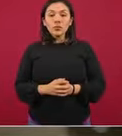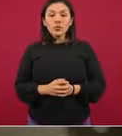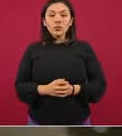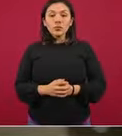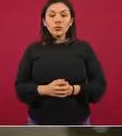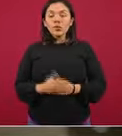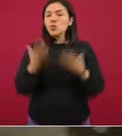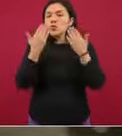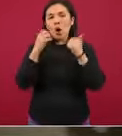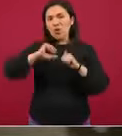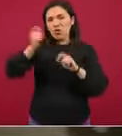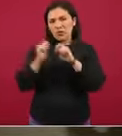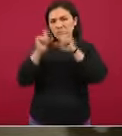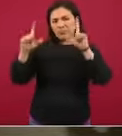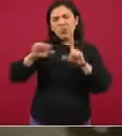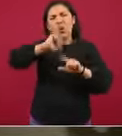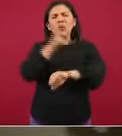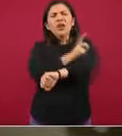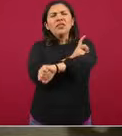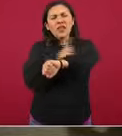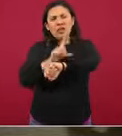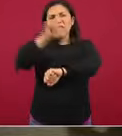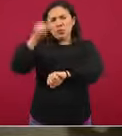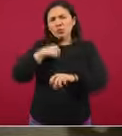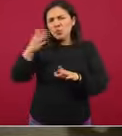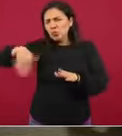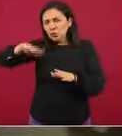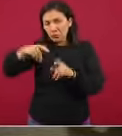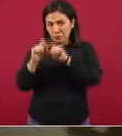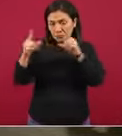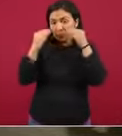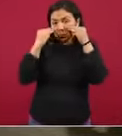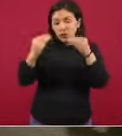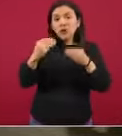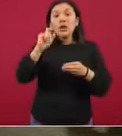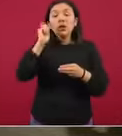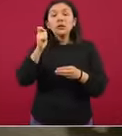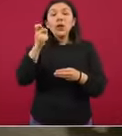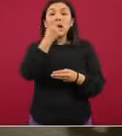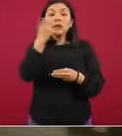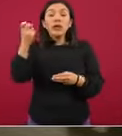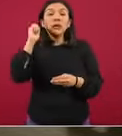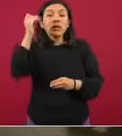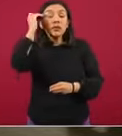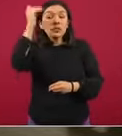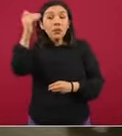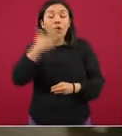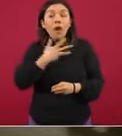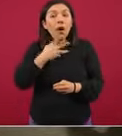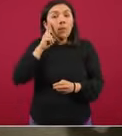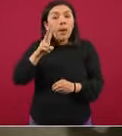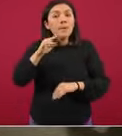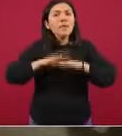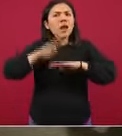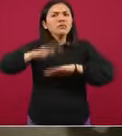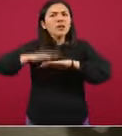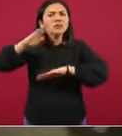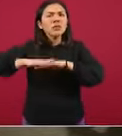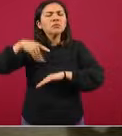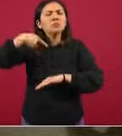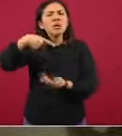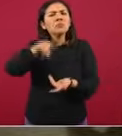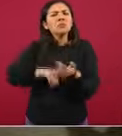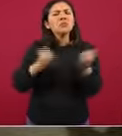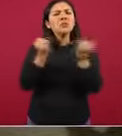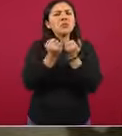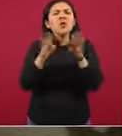No está. Bueno, hay unas delegaciones, ahorita se las mencionó, donde ese tiempo se está incrementando, pero igual son...